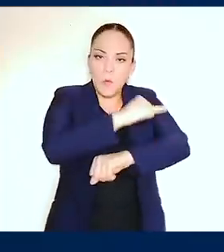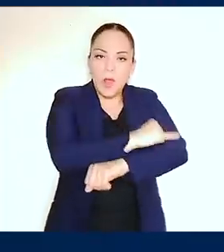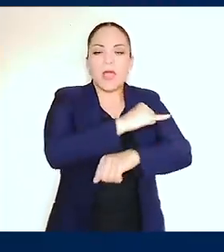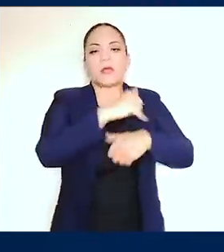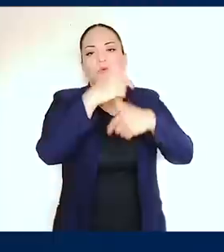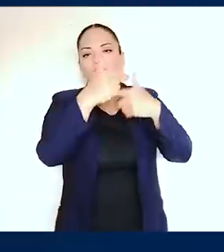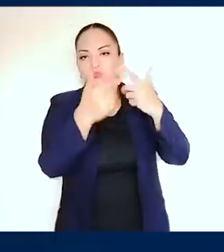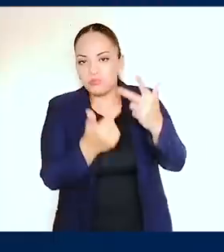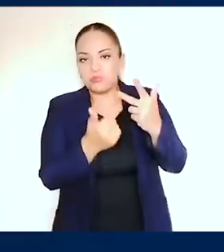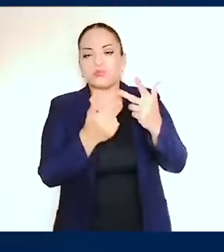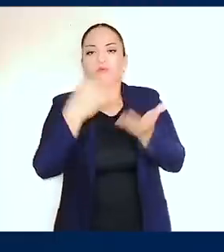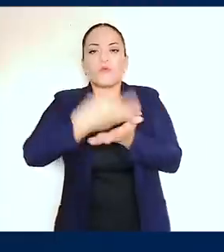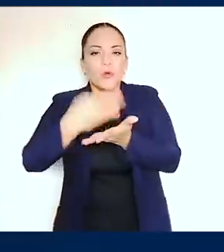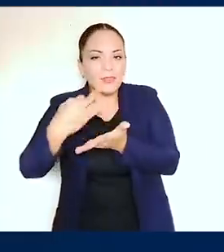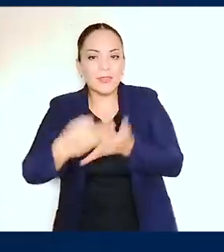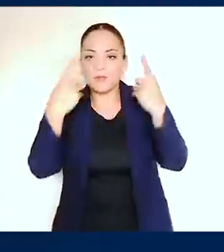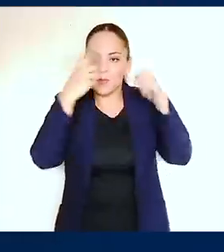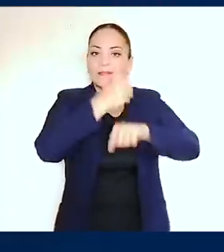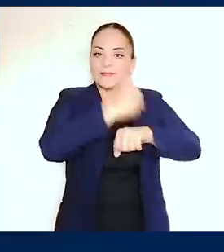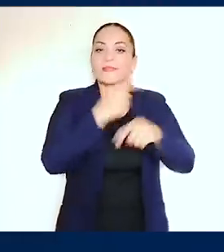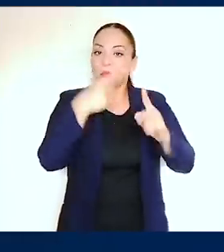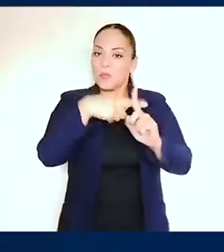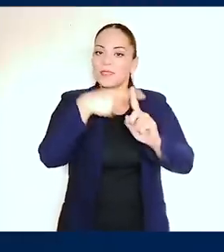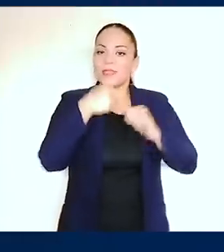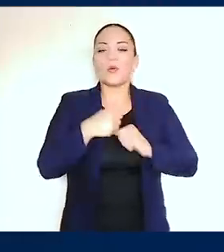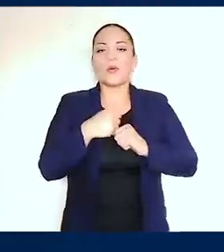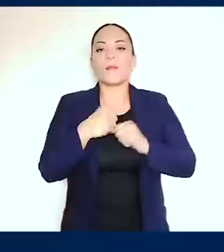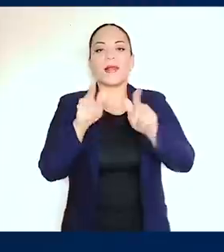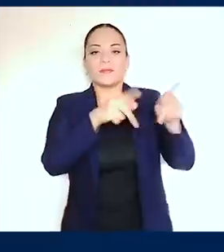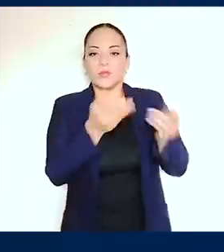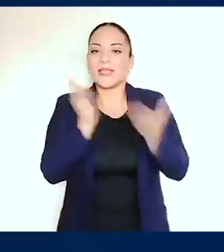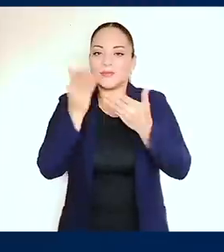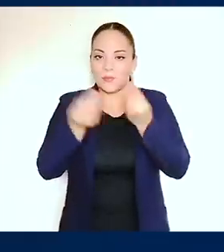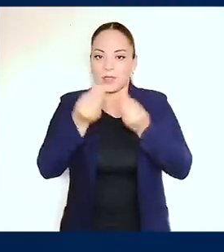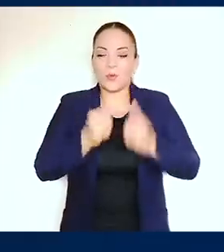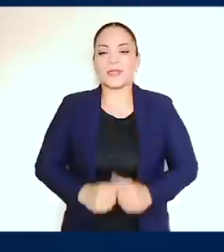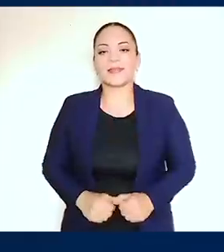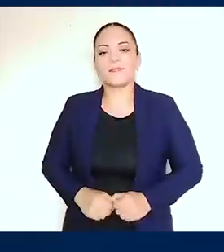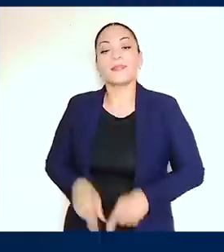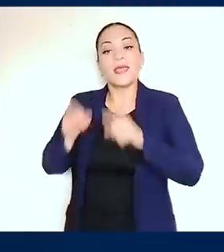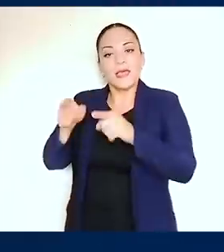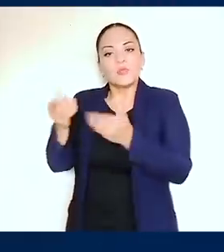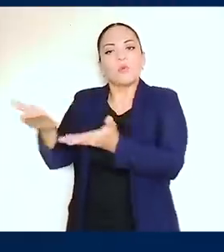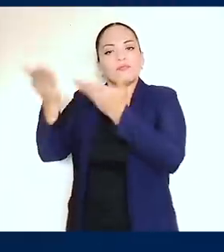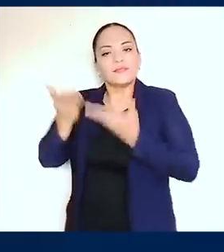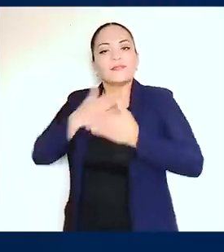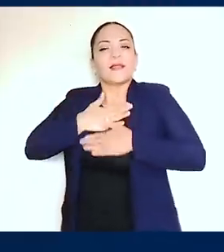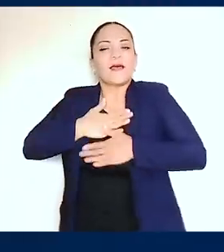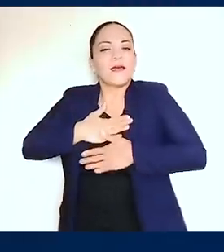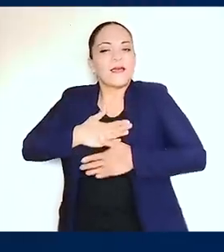en el resto de puestos fronterizos, entonces es algo muy positivo para el sector exportador. Esto le va a traer una gran